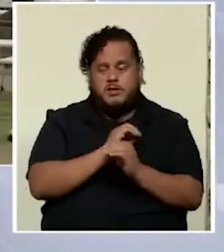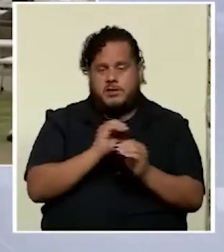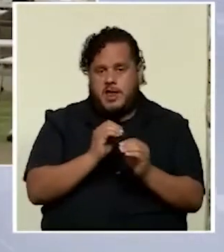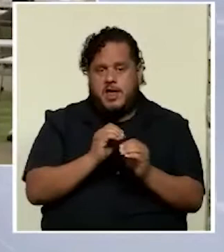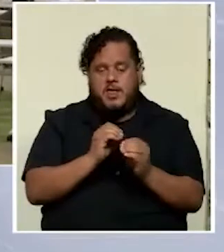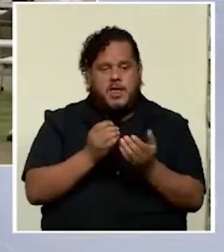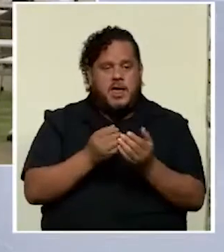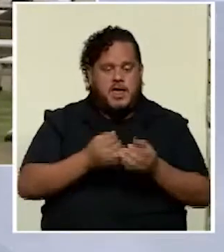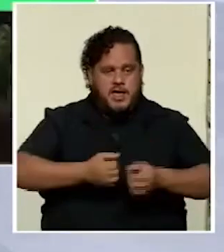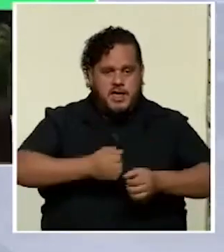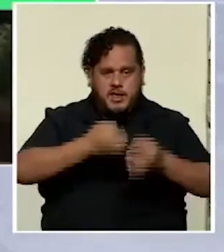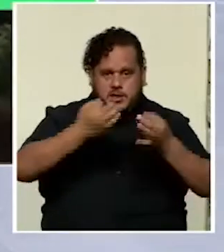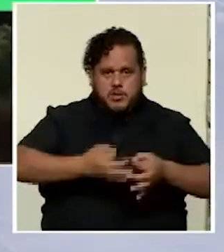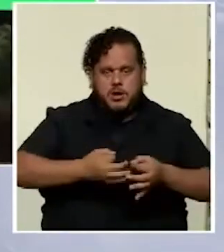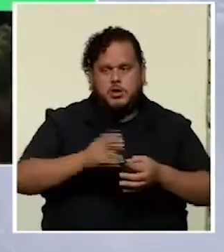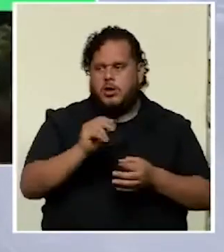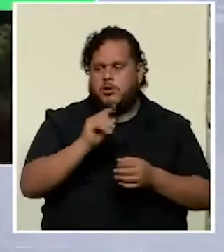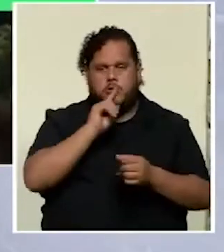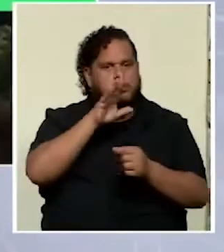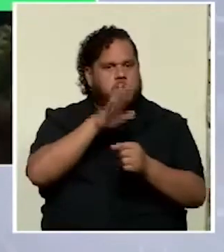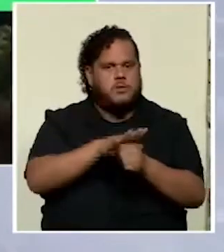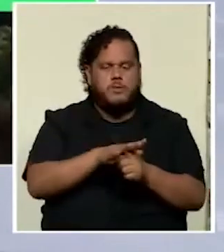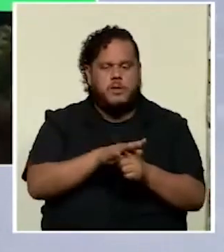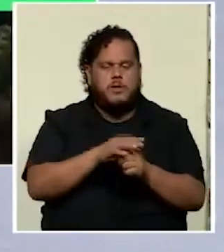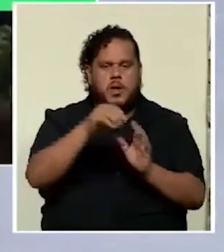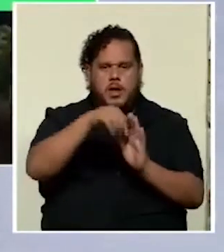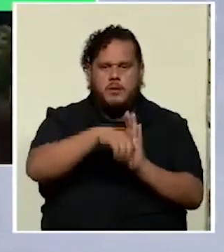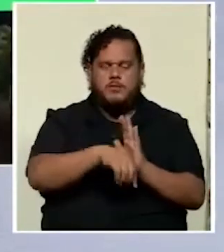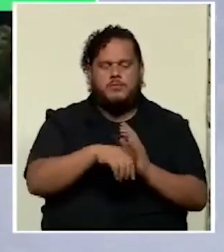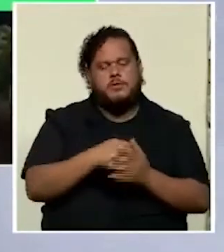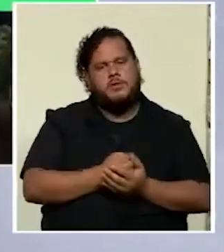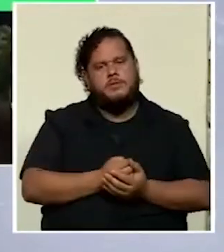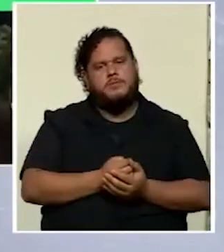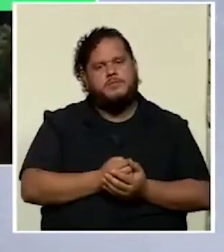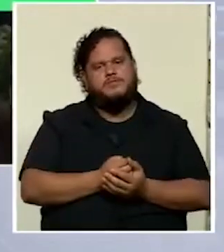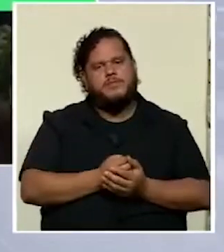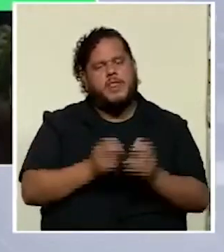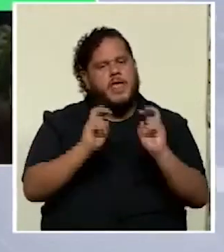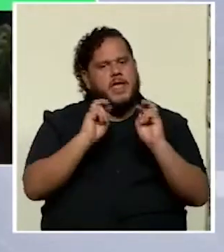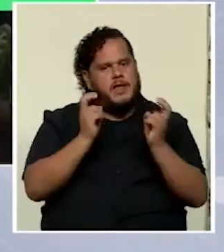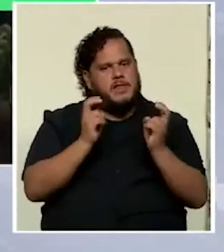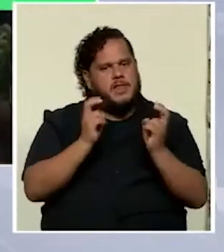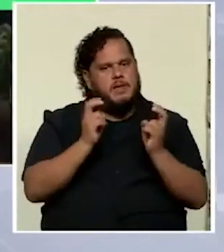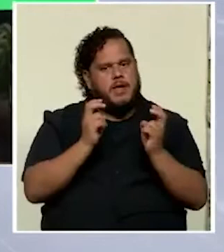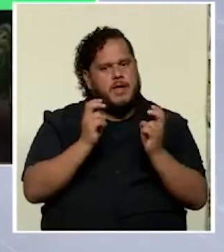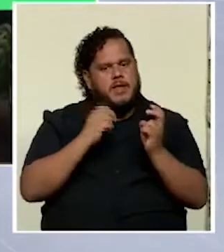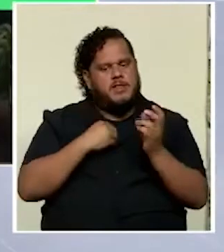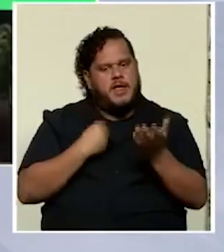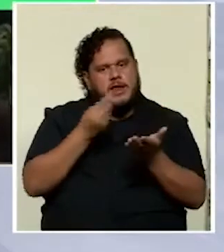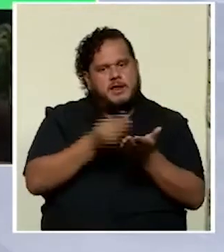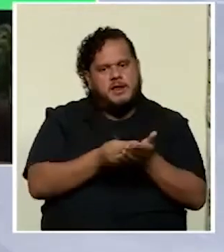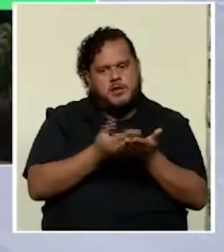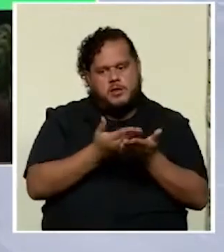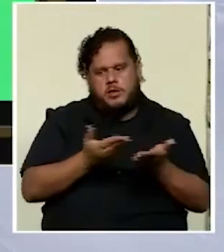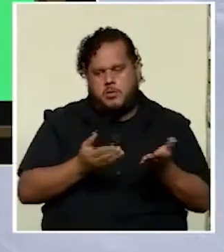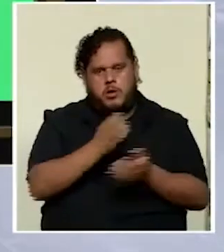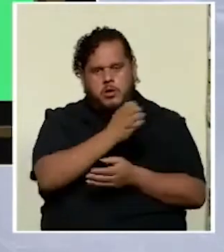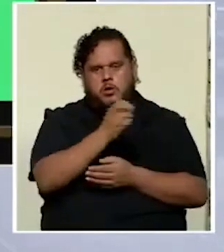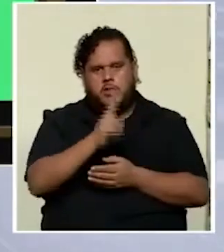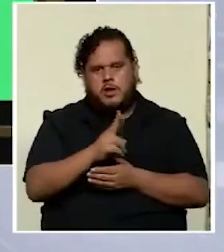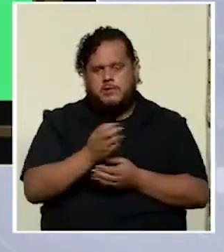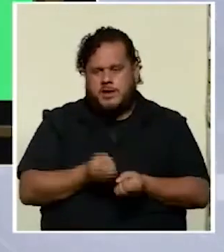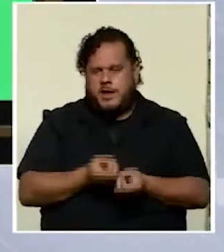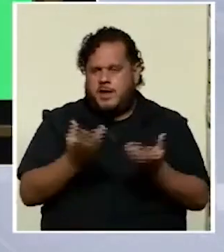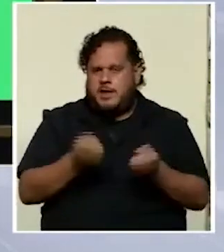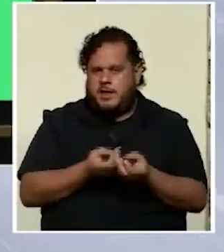concreto o por lo menos no se están comprometiendo a profundidad en el tema de la asignación de recursos Costa Rica gasta prácticamente